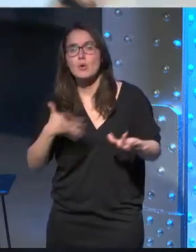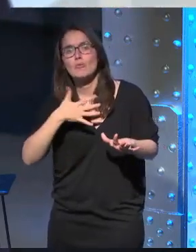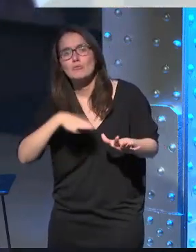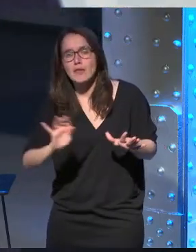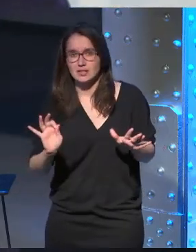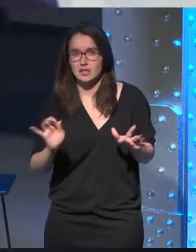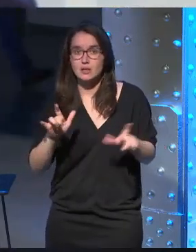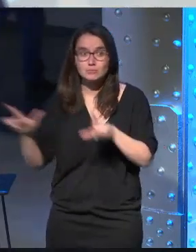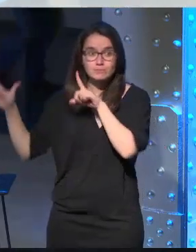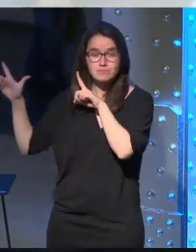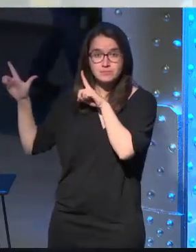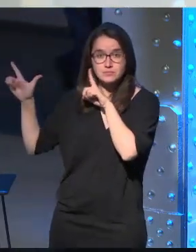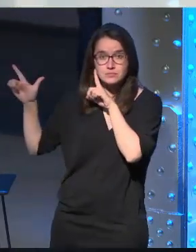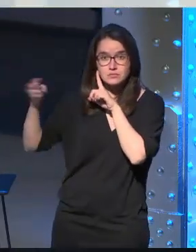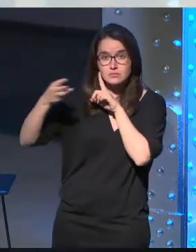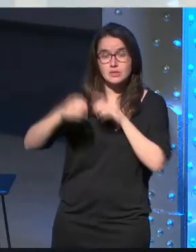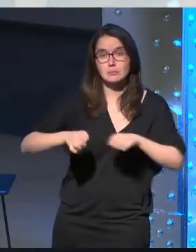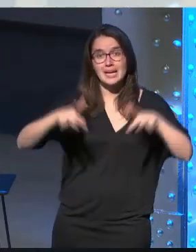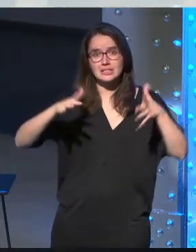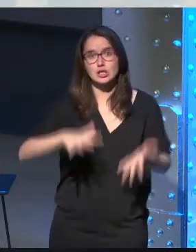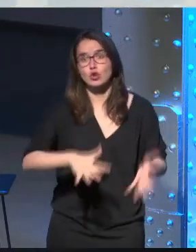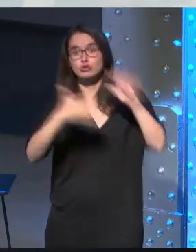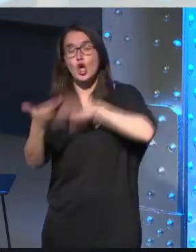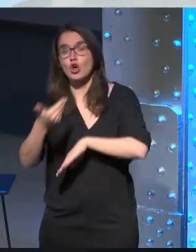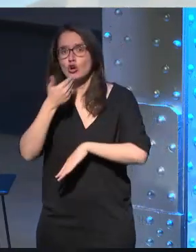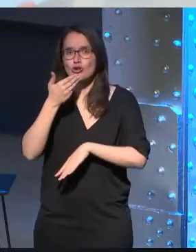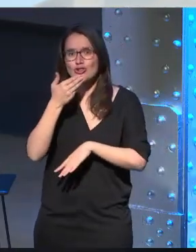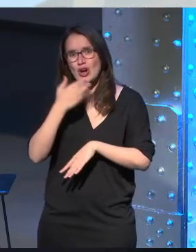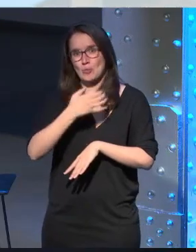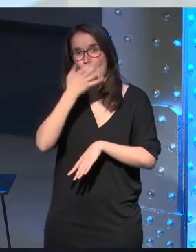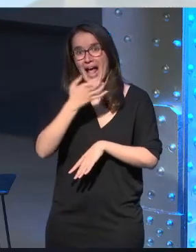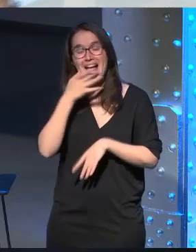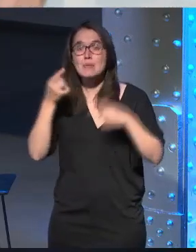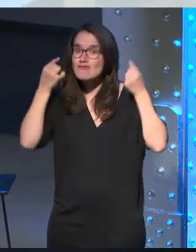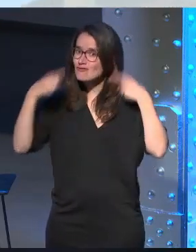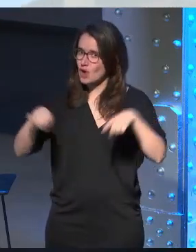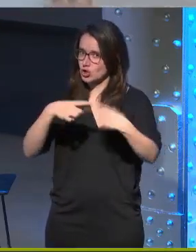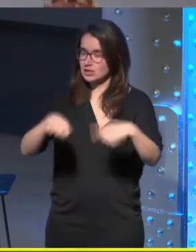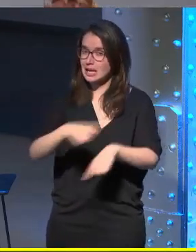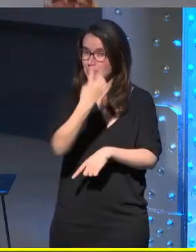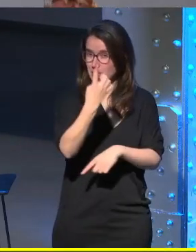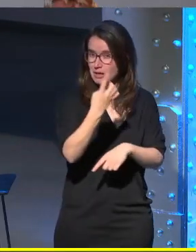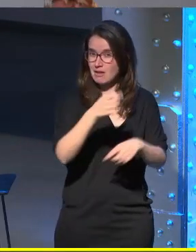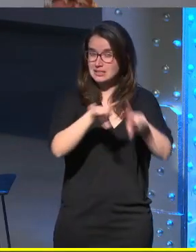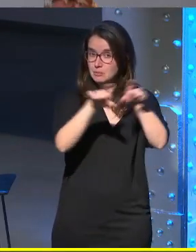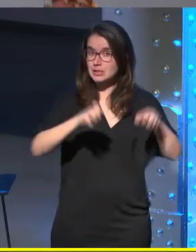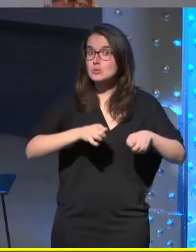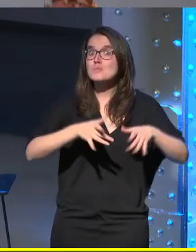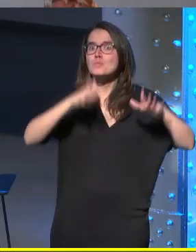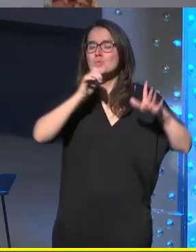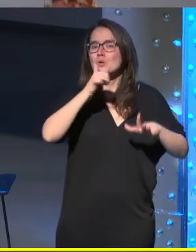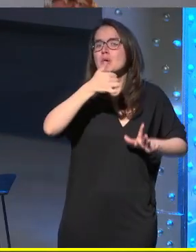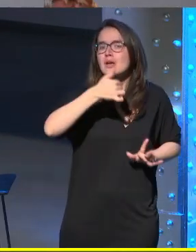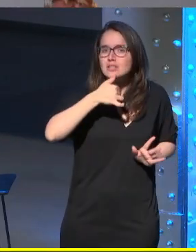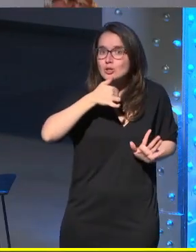que esto de aquí el Magic Leap One sea ese iPod es el primer dispositivo de esta empresa super misteriosa pero que